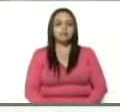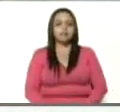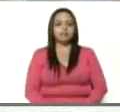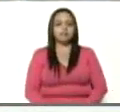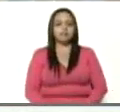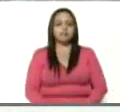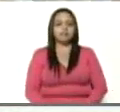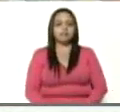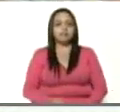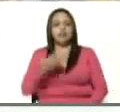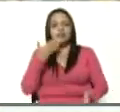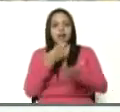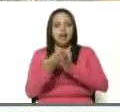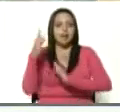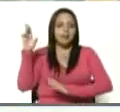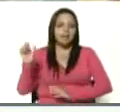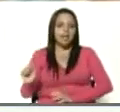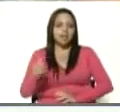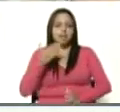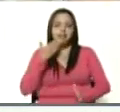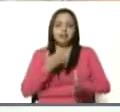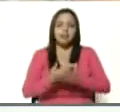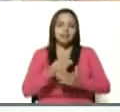Gracias, gracias, Petare, gracias, María.